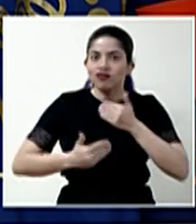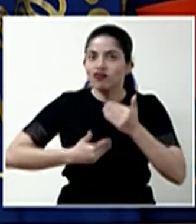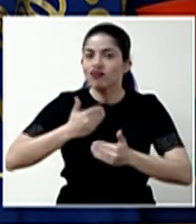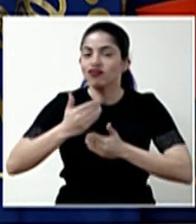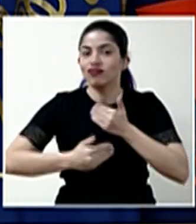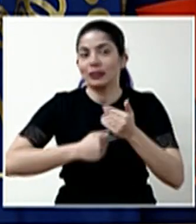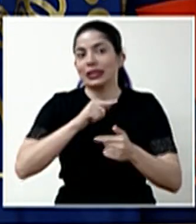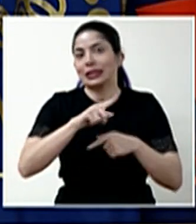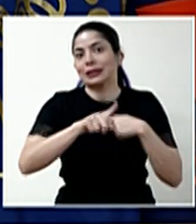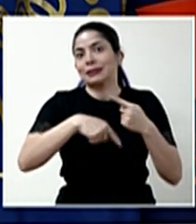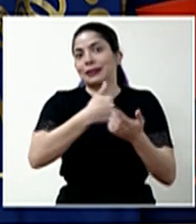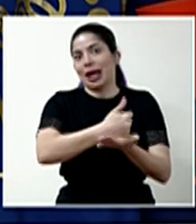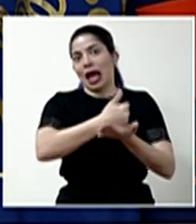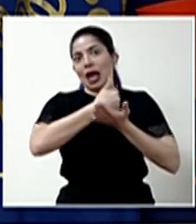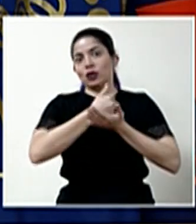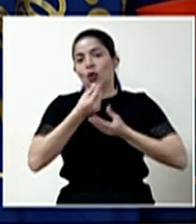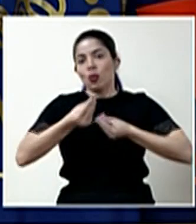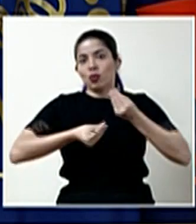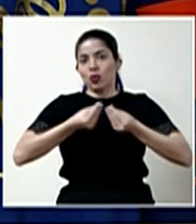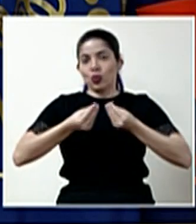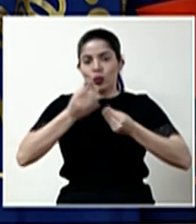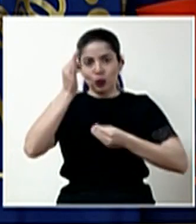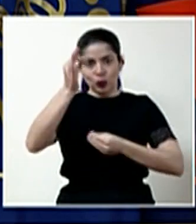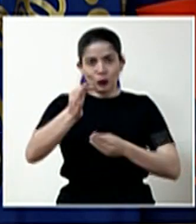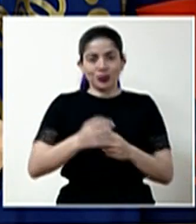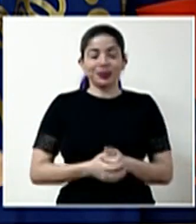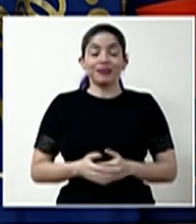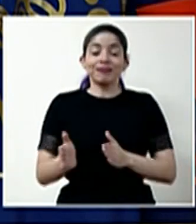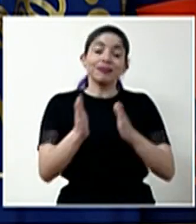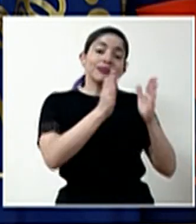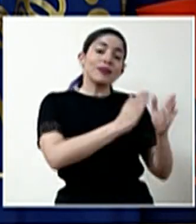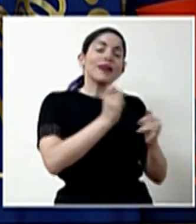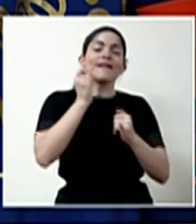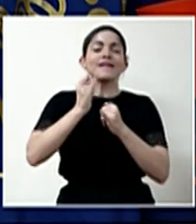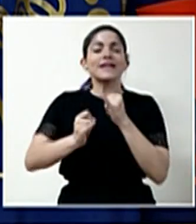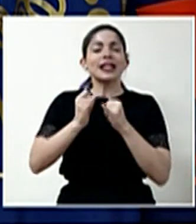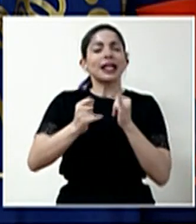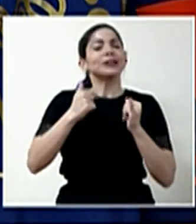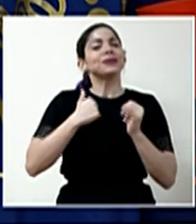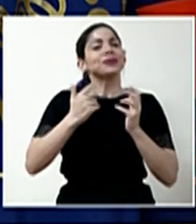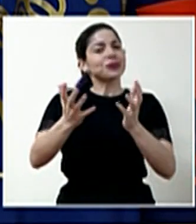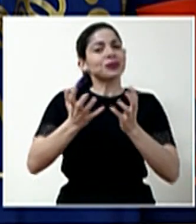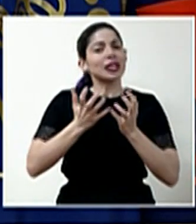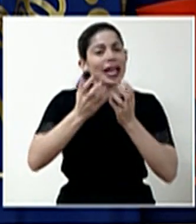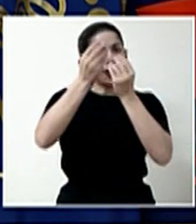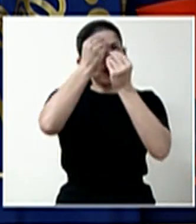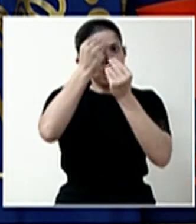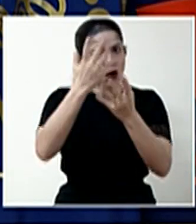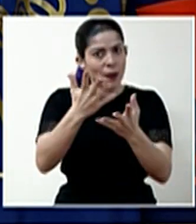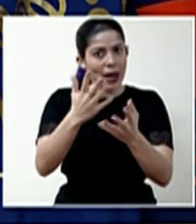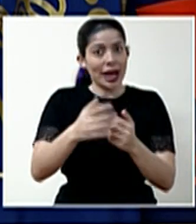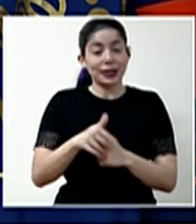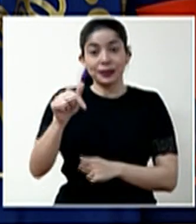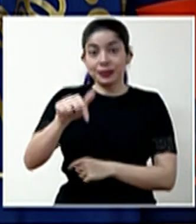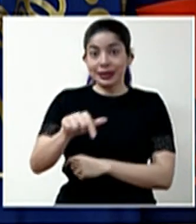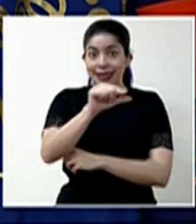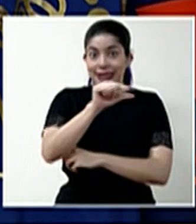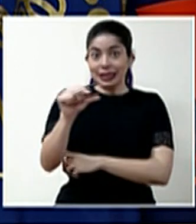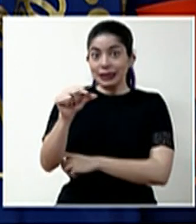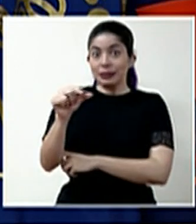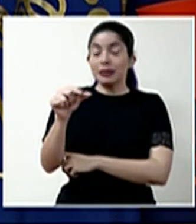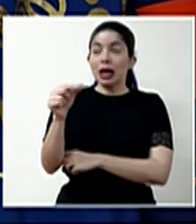nos va a llevar a esos productos. Y finalmente, quisiera informar que esta semana